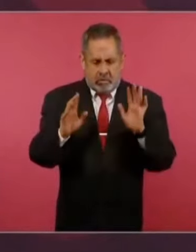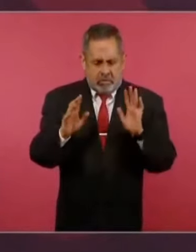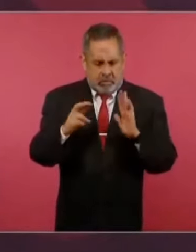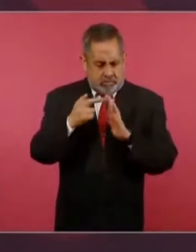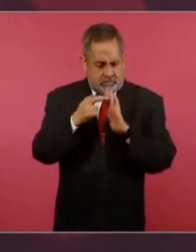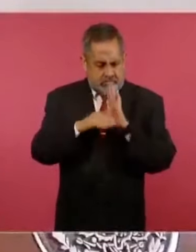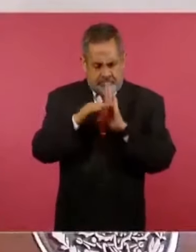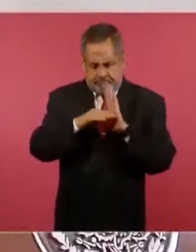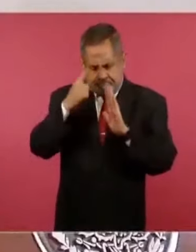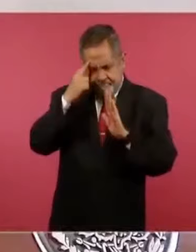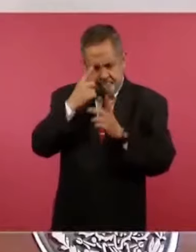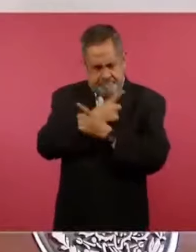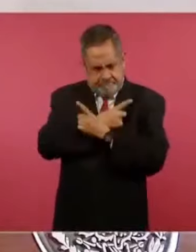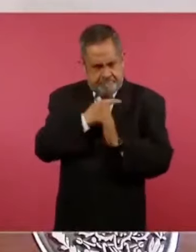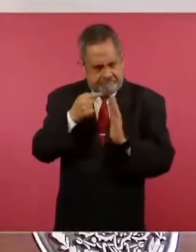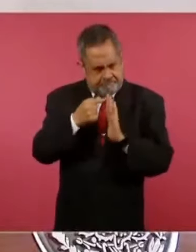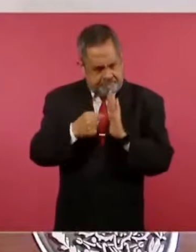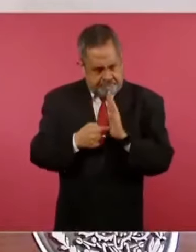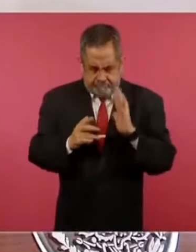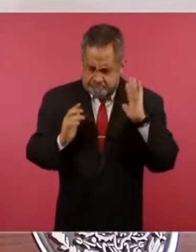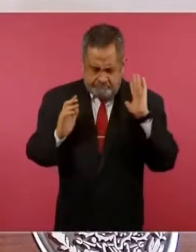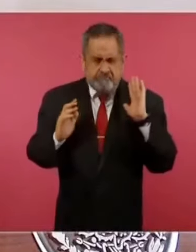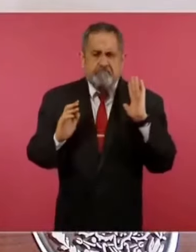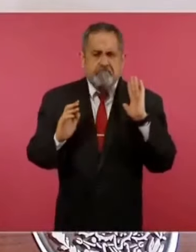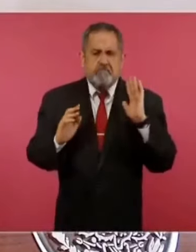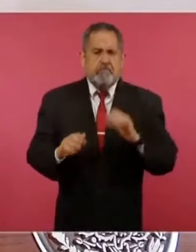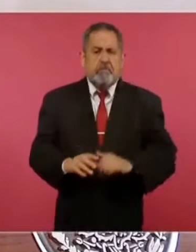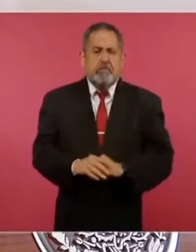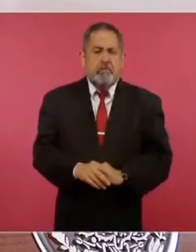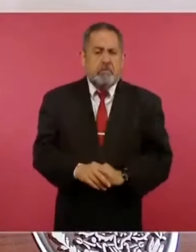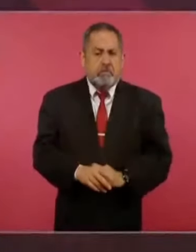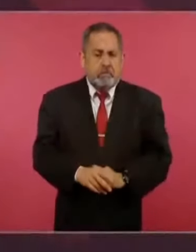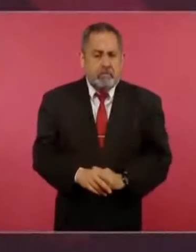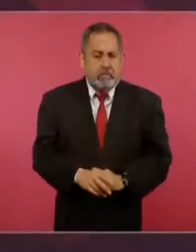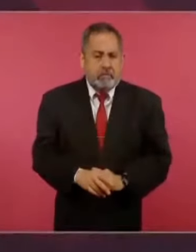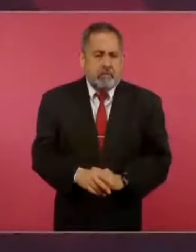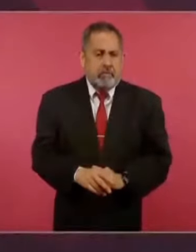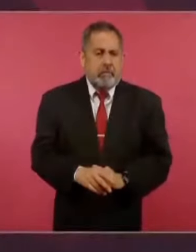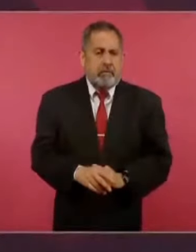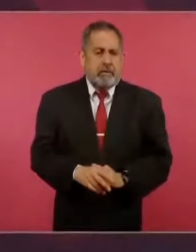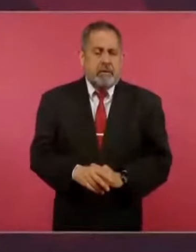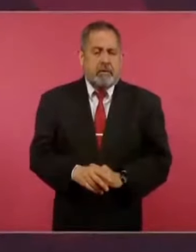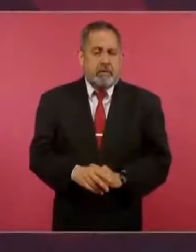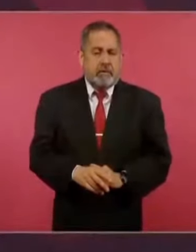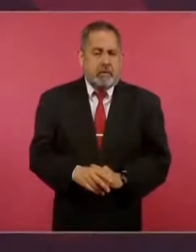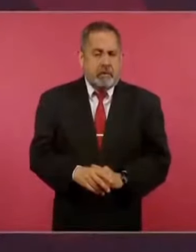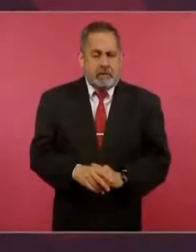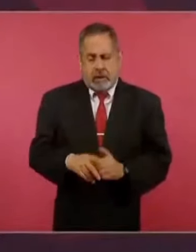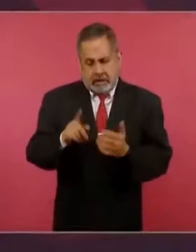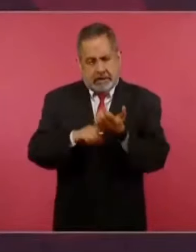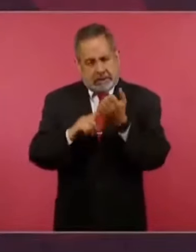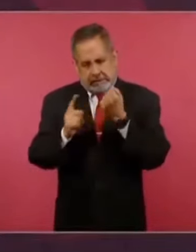es un asunto de fondo.